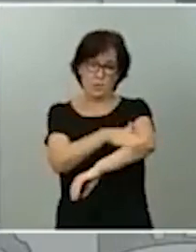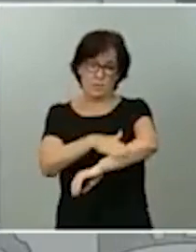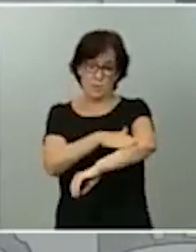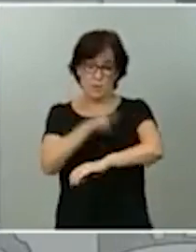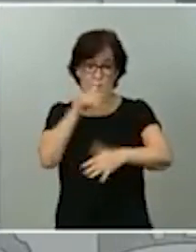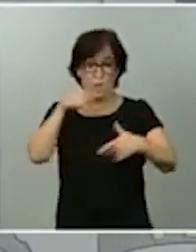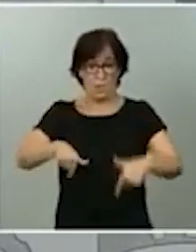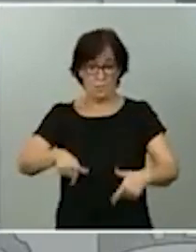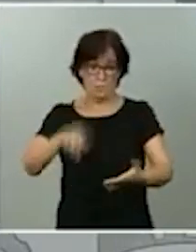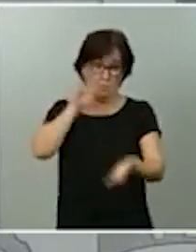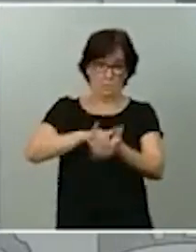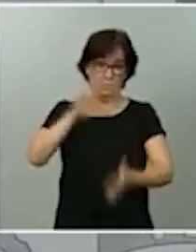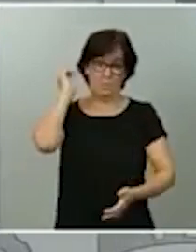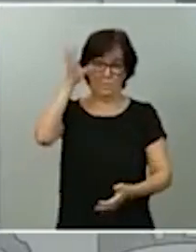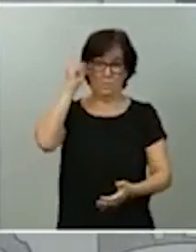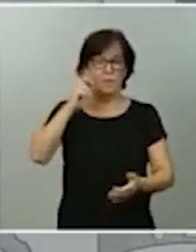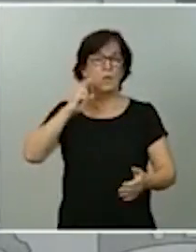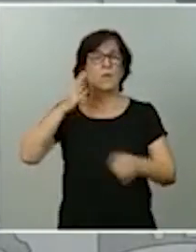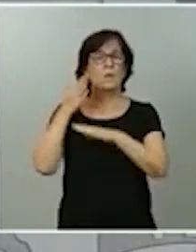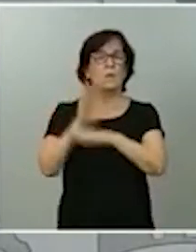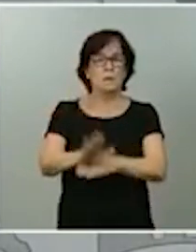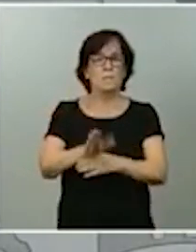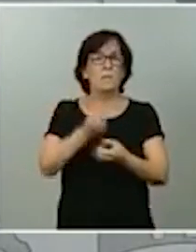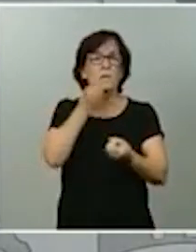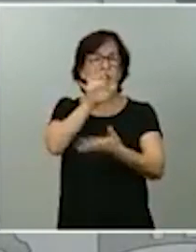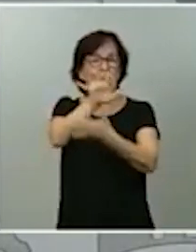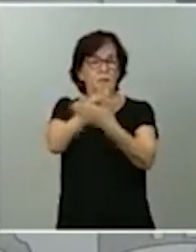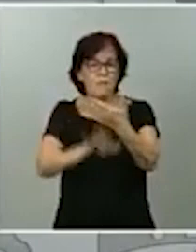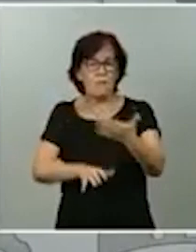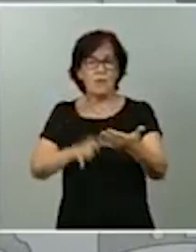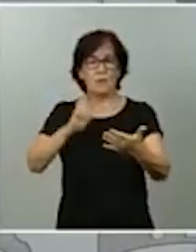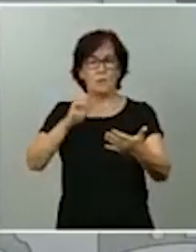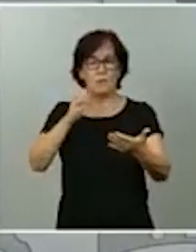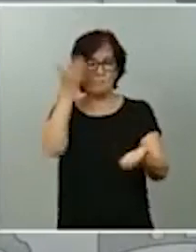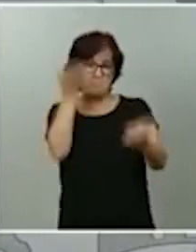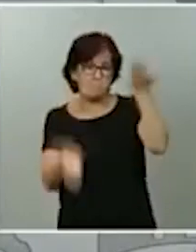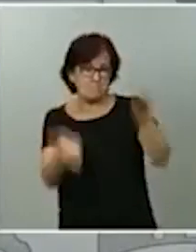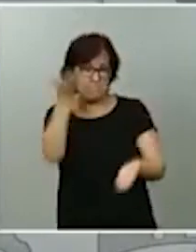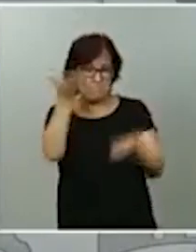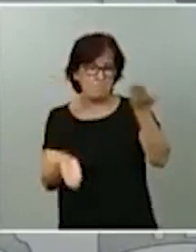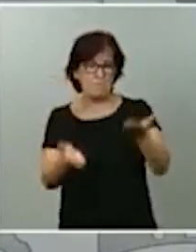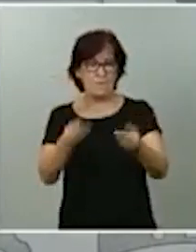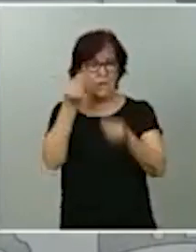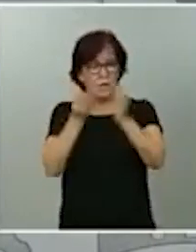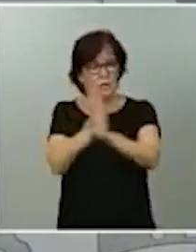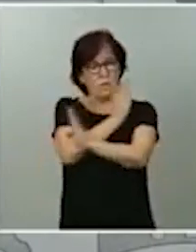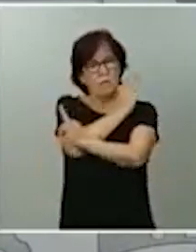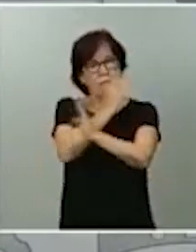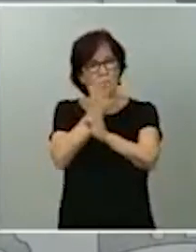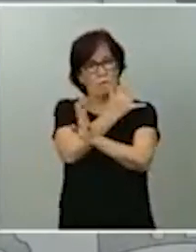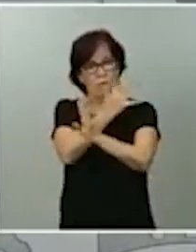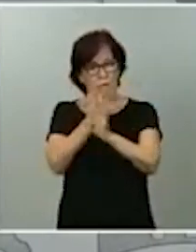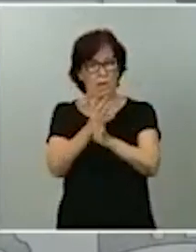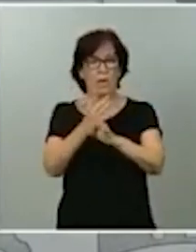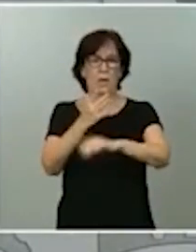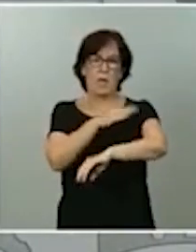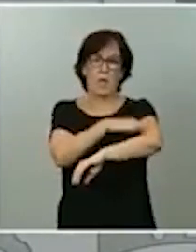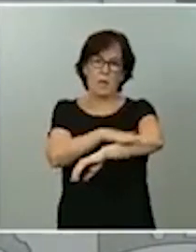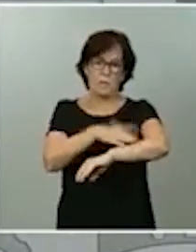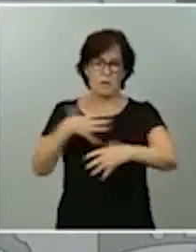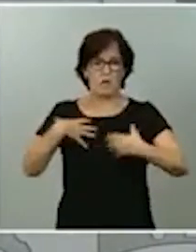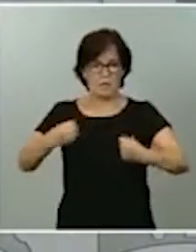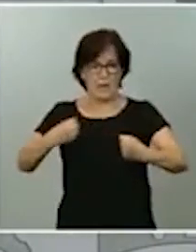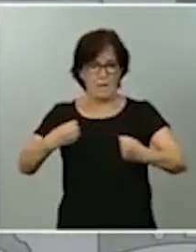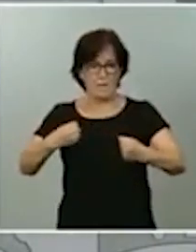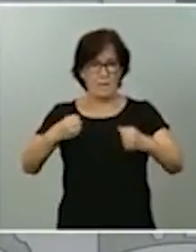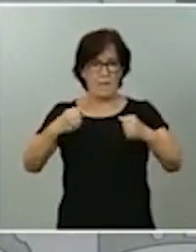celebrar se ha presentado el informe de balance de las actuaciones que ha venido realizando el Ministerio de Sanidad desde el fin